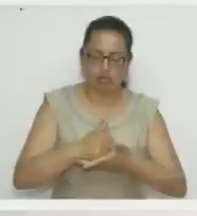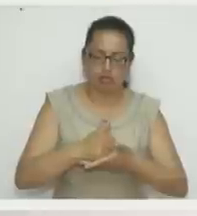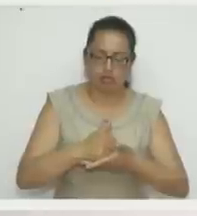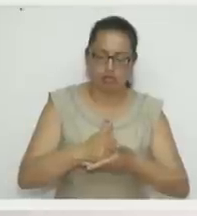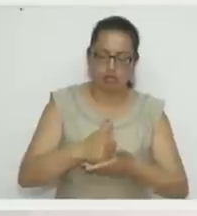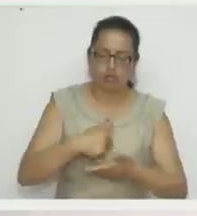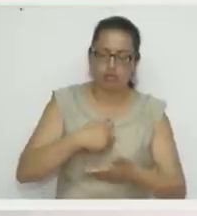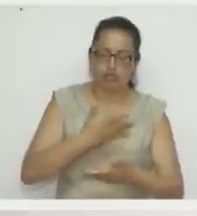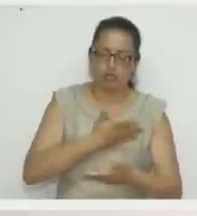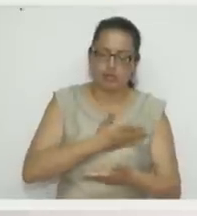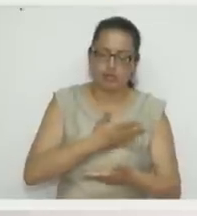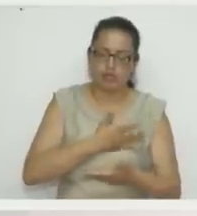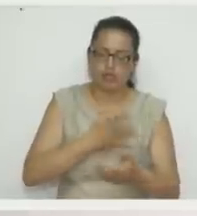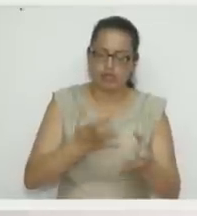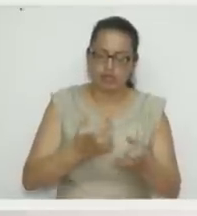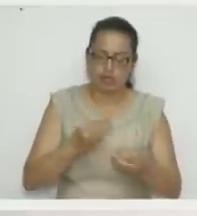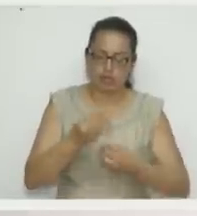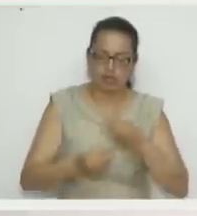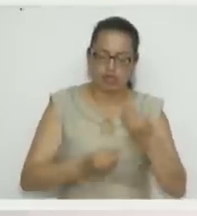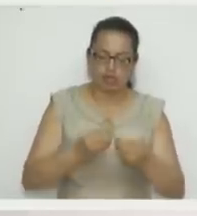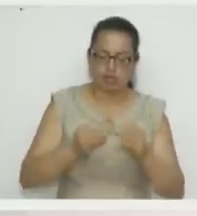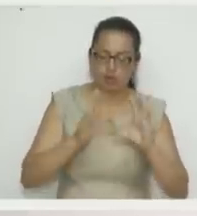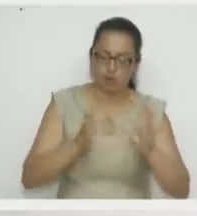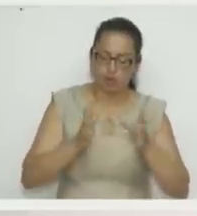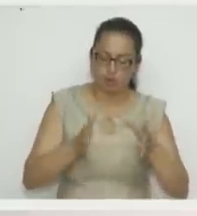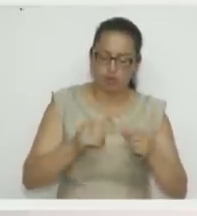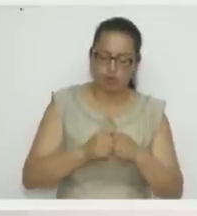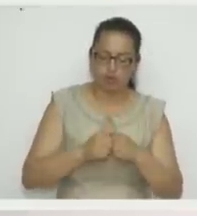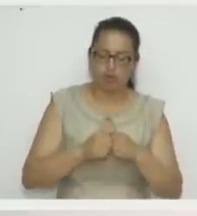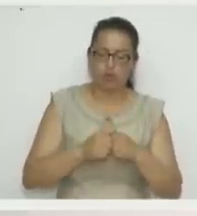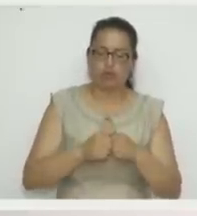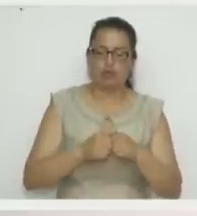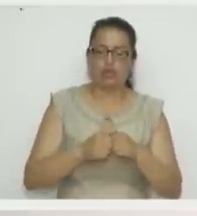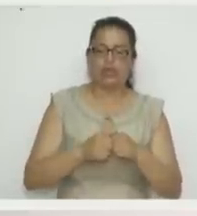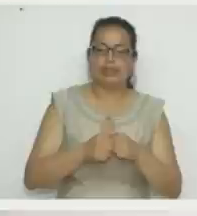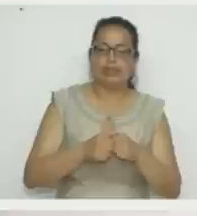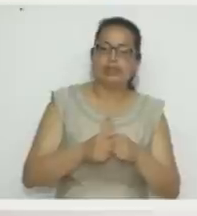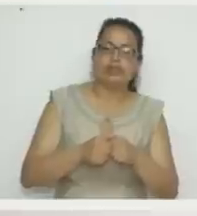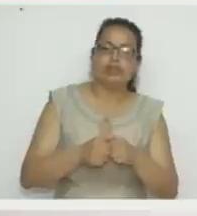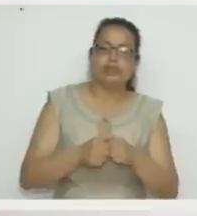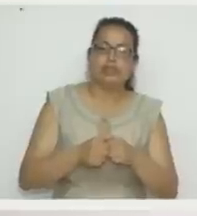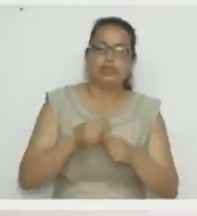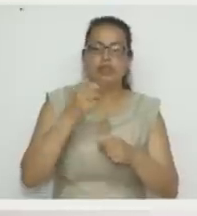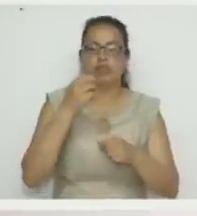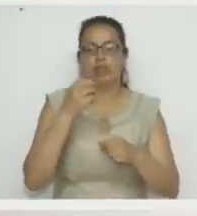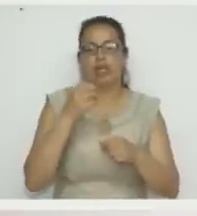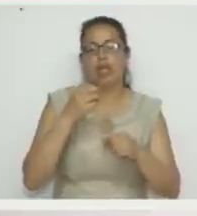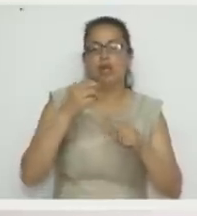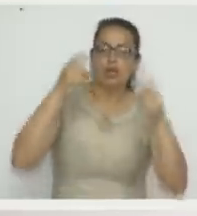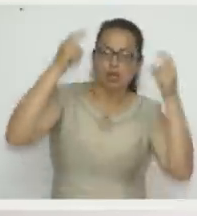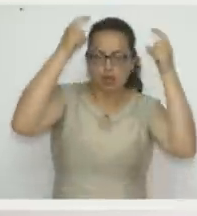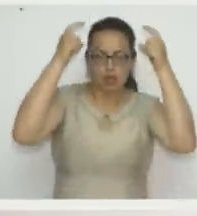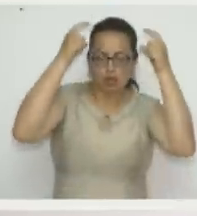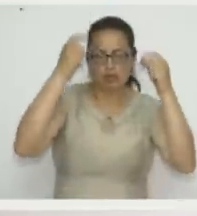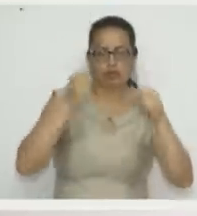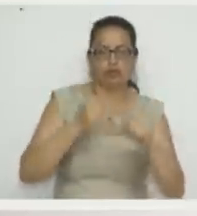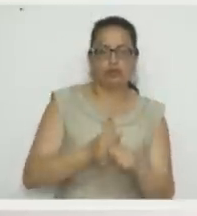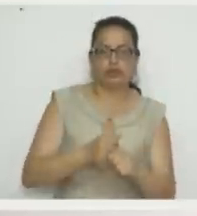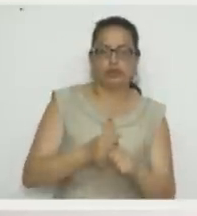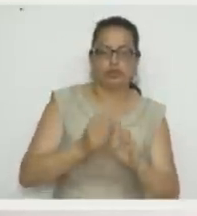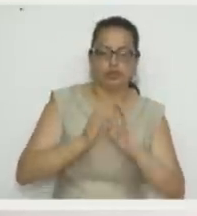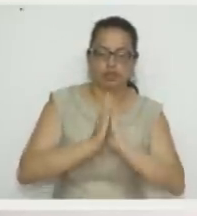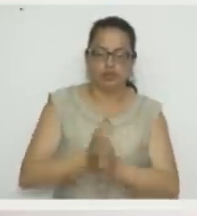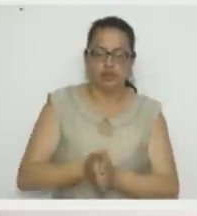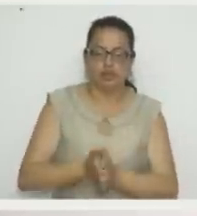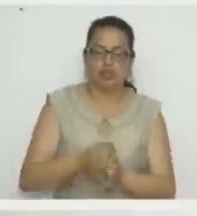de hogar. Quiero hacer un curso de municilia navideña. No más. poder tener y poder salir a la verdad.